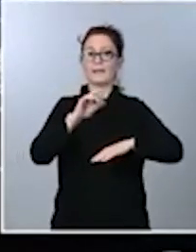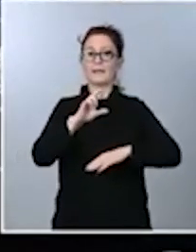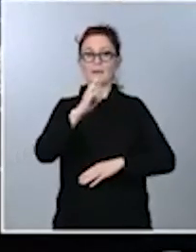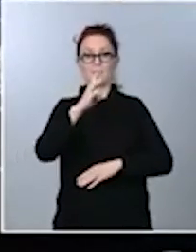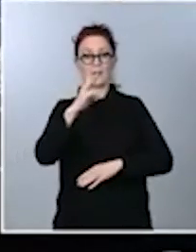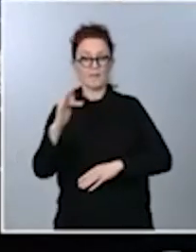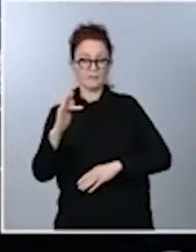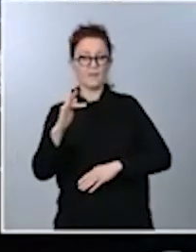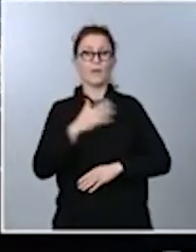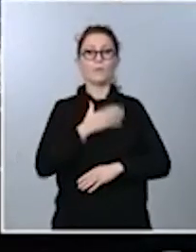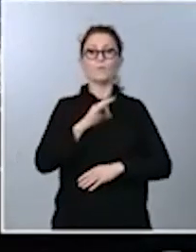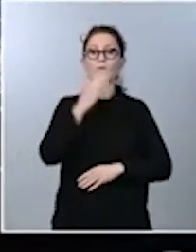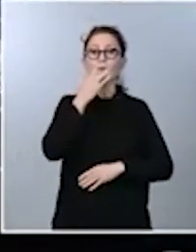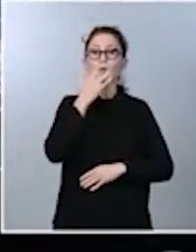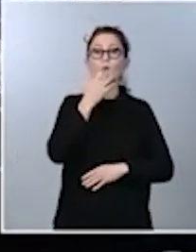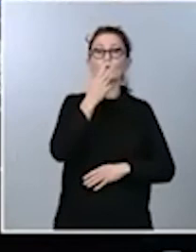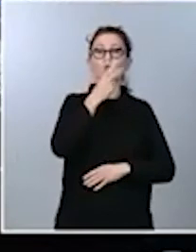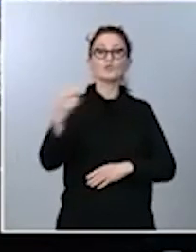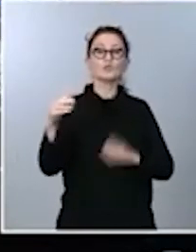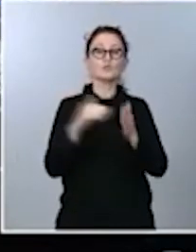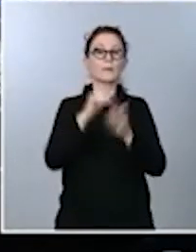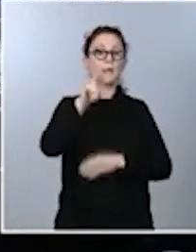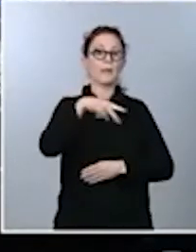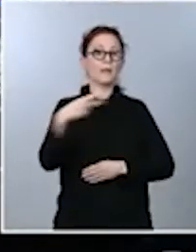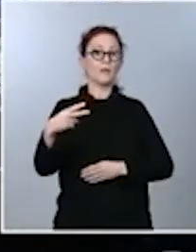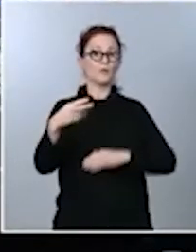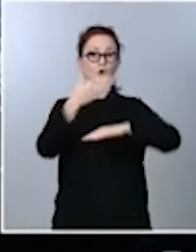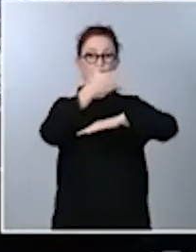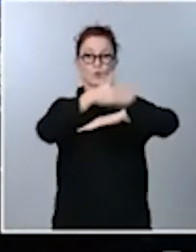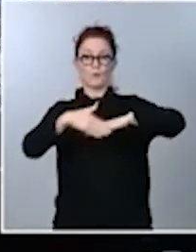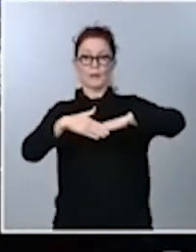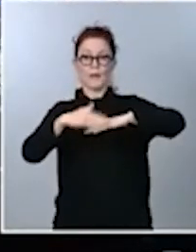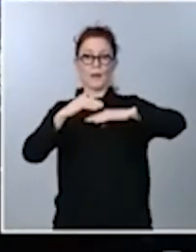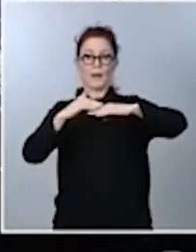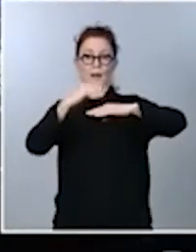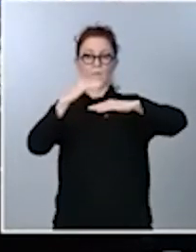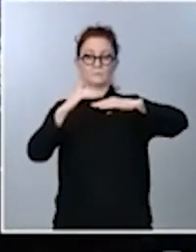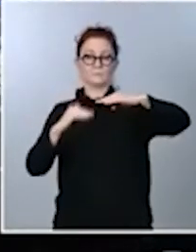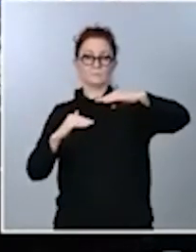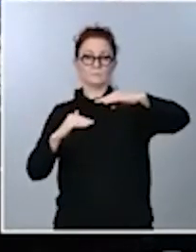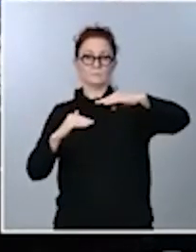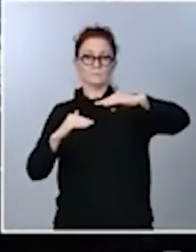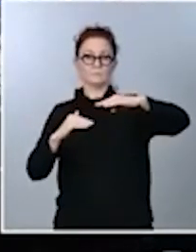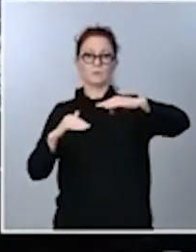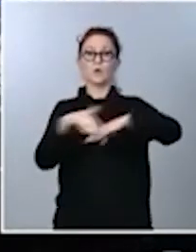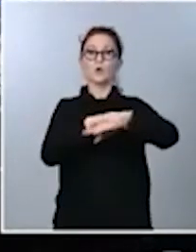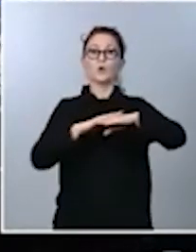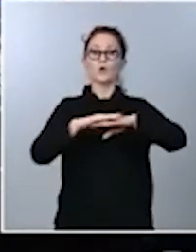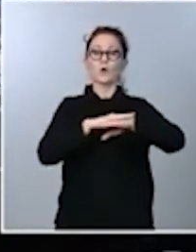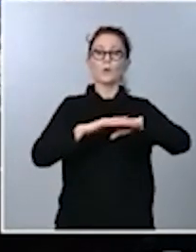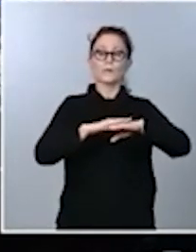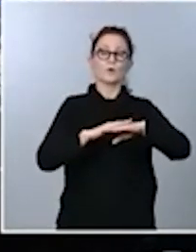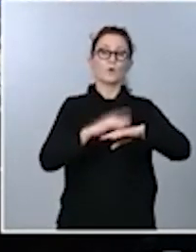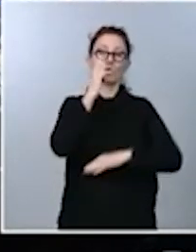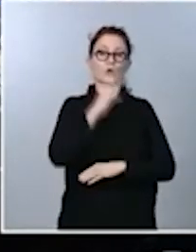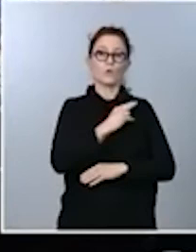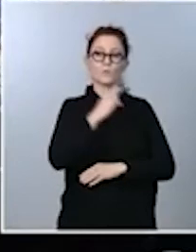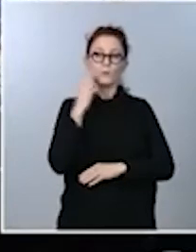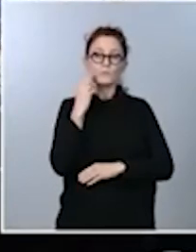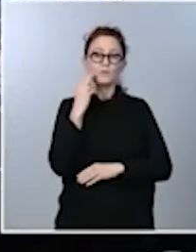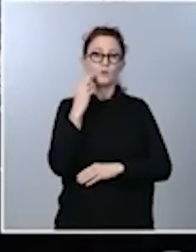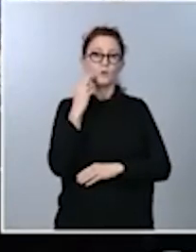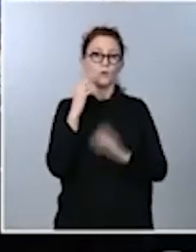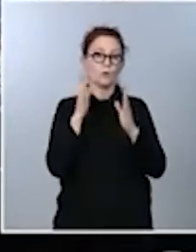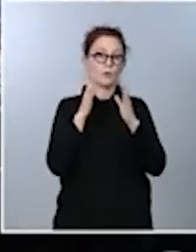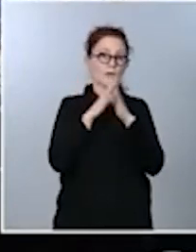a partir de 200.000 euros? ¿Ese sería un poco de umbral que está barajando el Gobierno como una salida de compromiso, de acuerdo entre los dos socios de